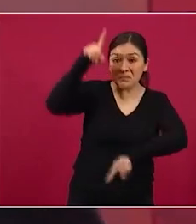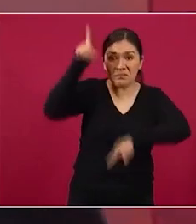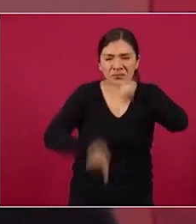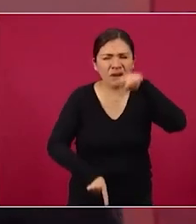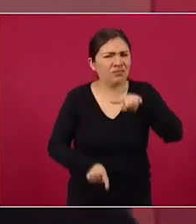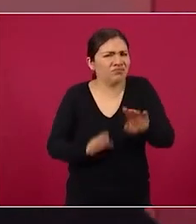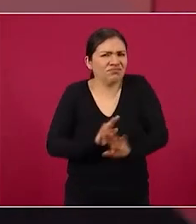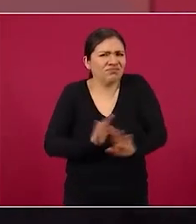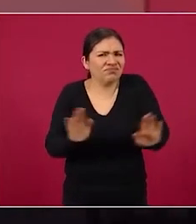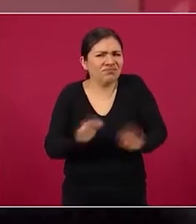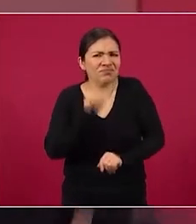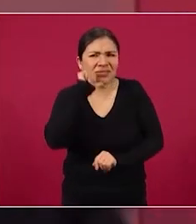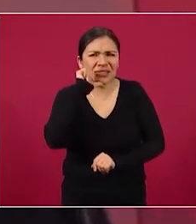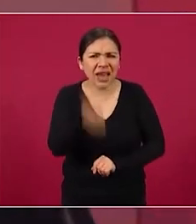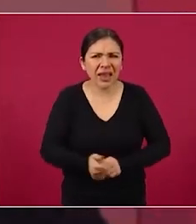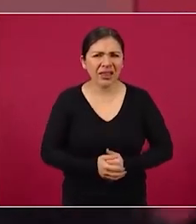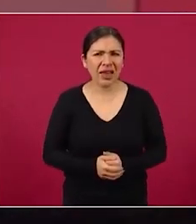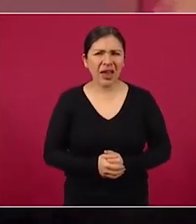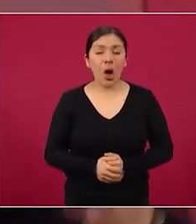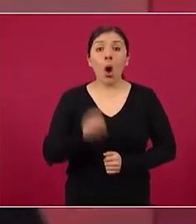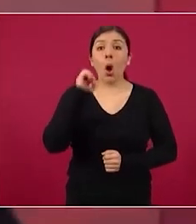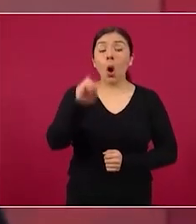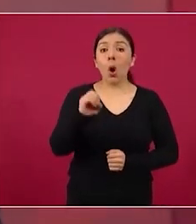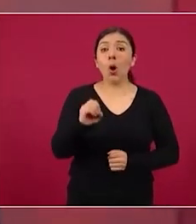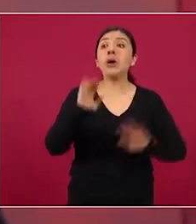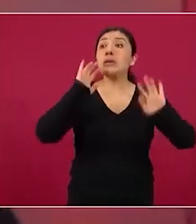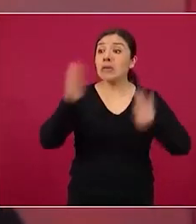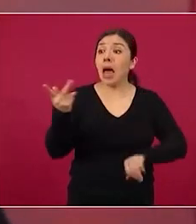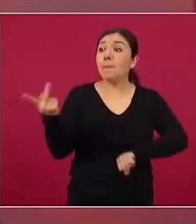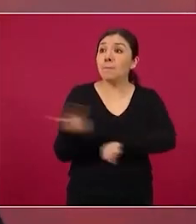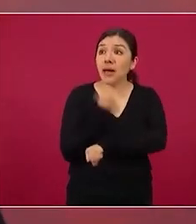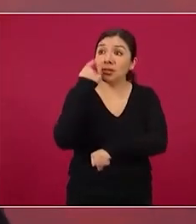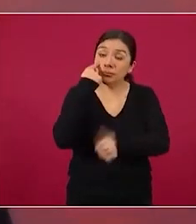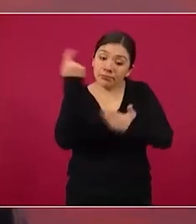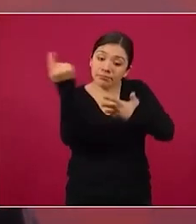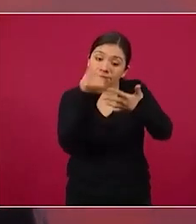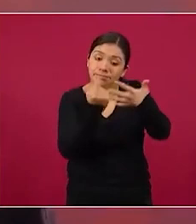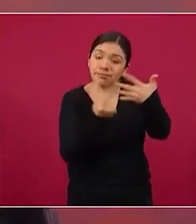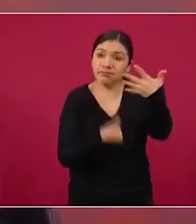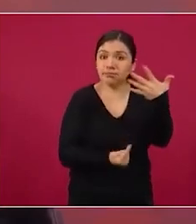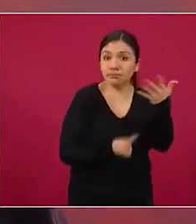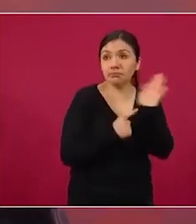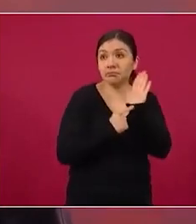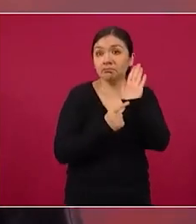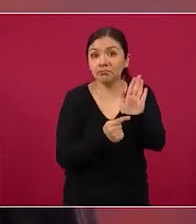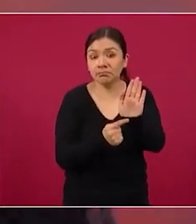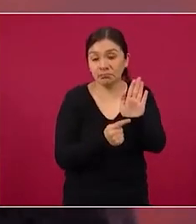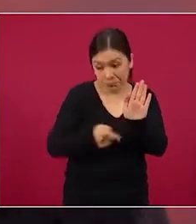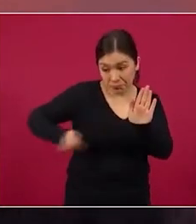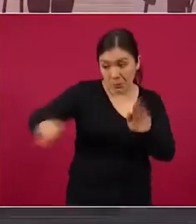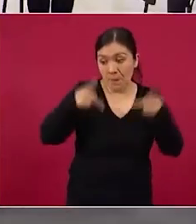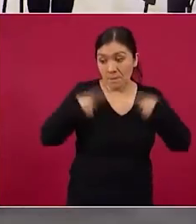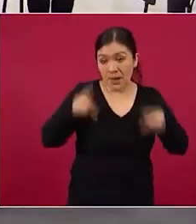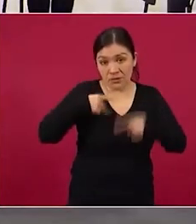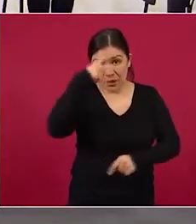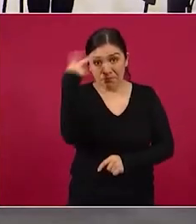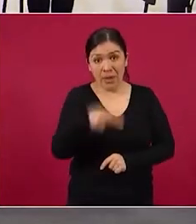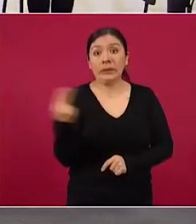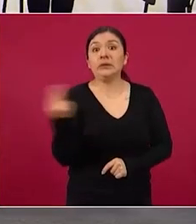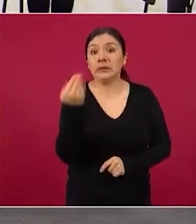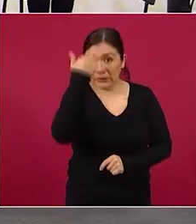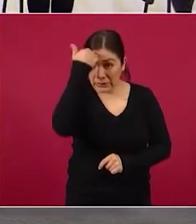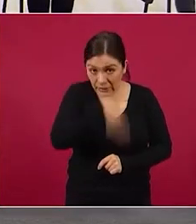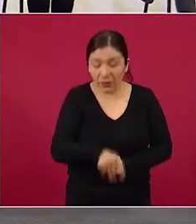no es nada más decir ha pasado esto y el pueblo de México debe saberlo y el pueblo de